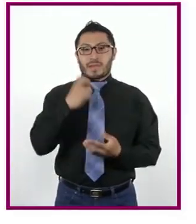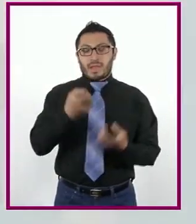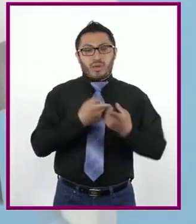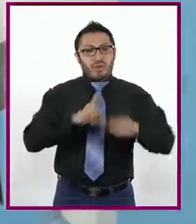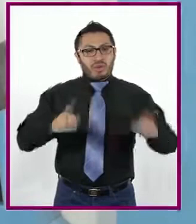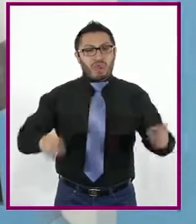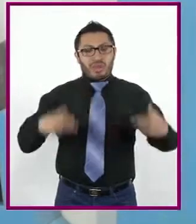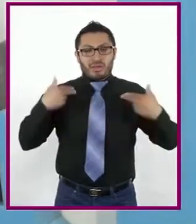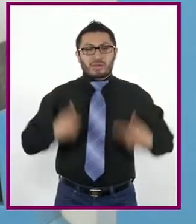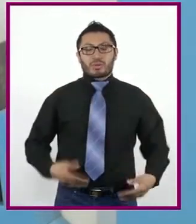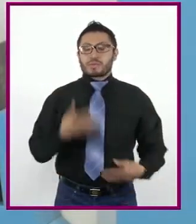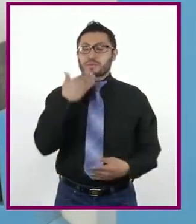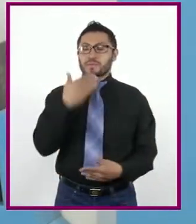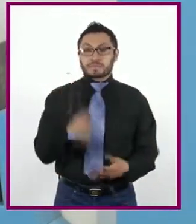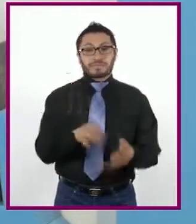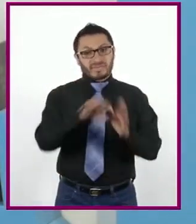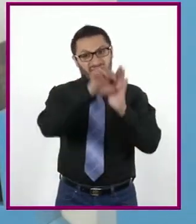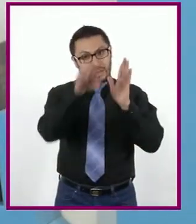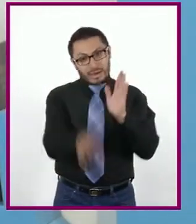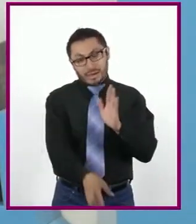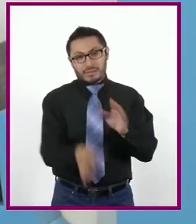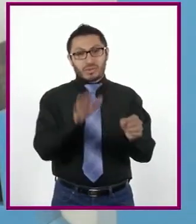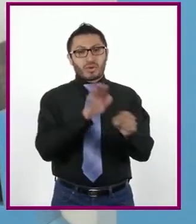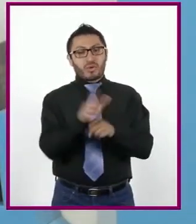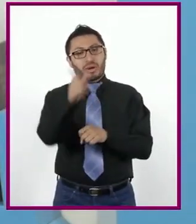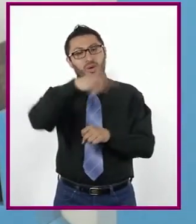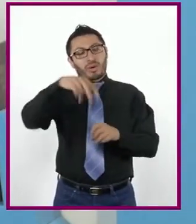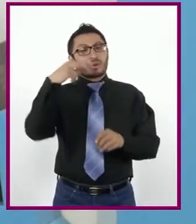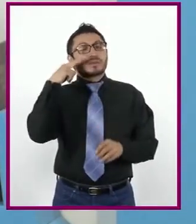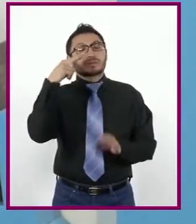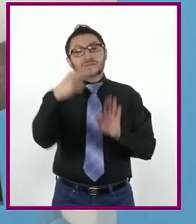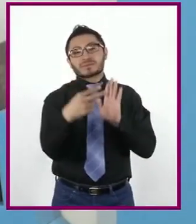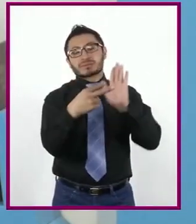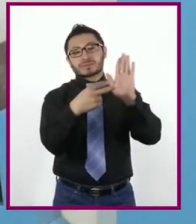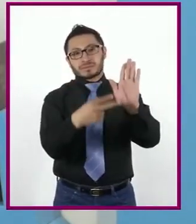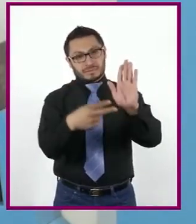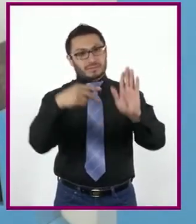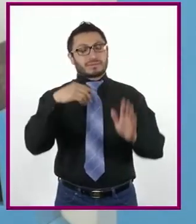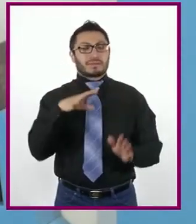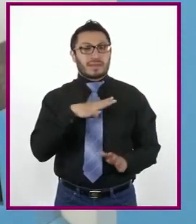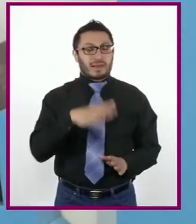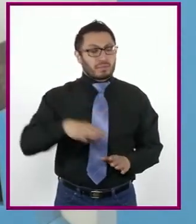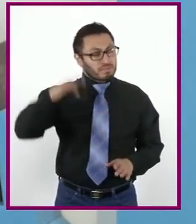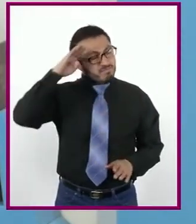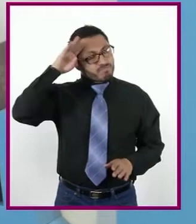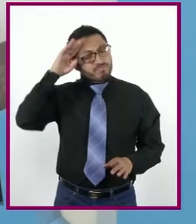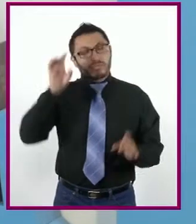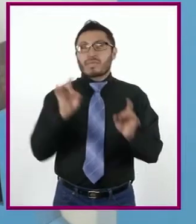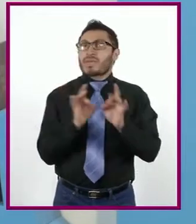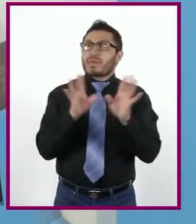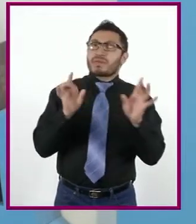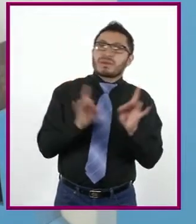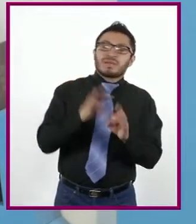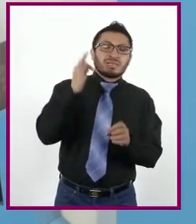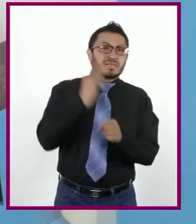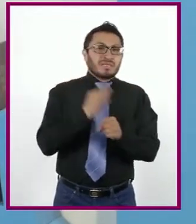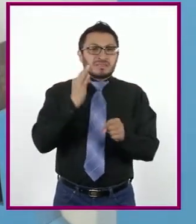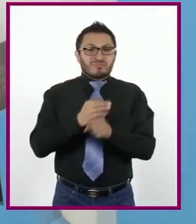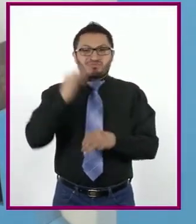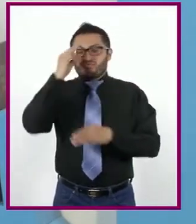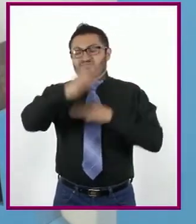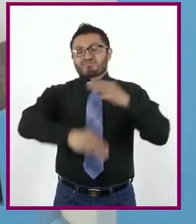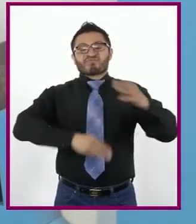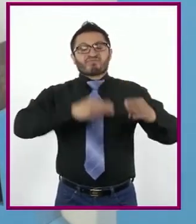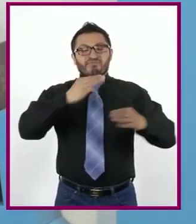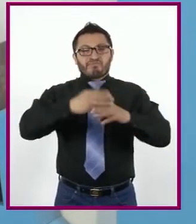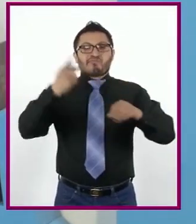humano. Para ejemplificar lo que acaban de ver, pensemos en la situación por la que está atravesando el mundo